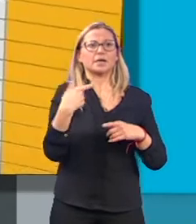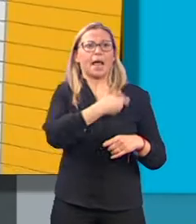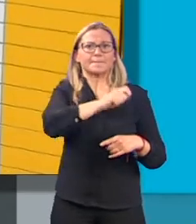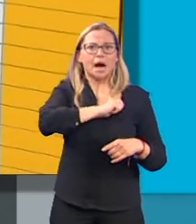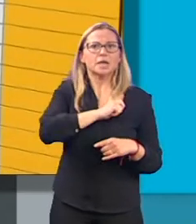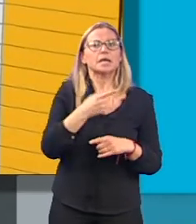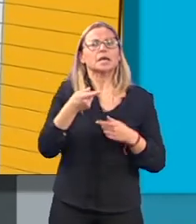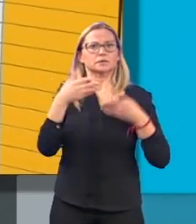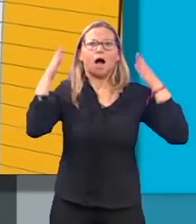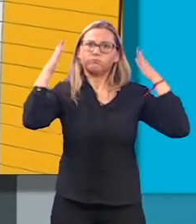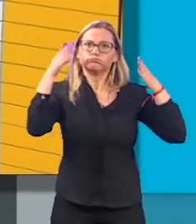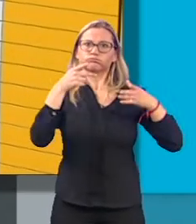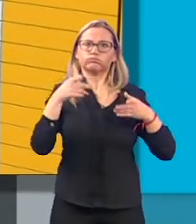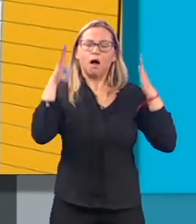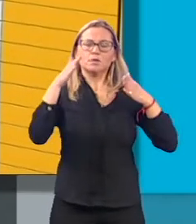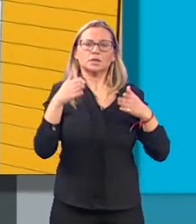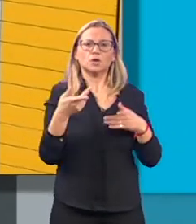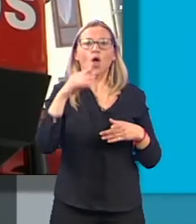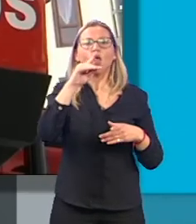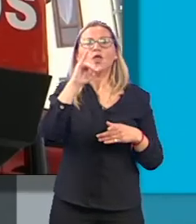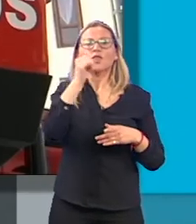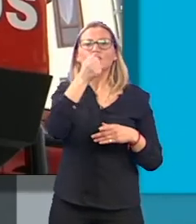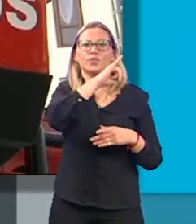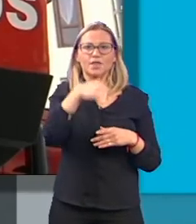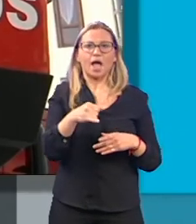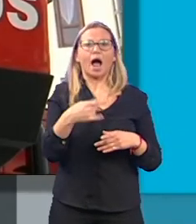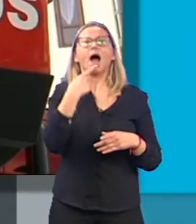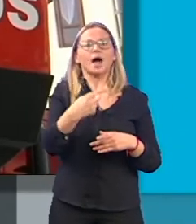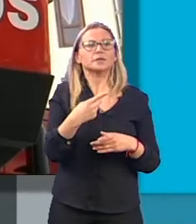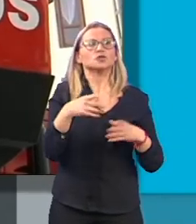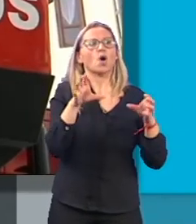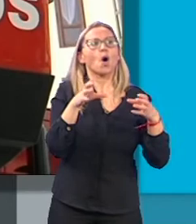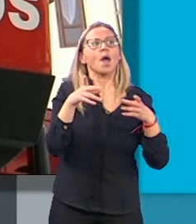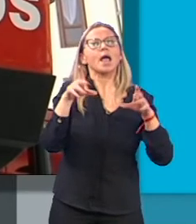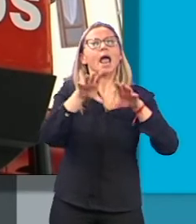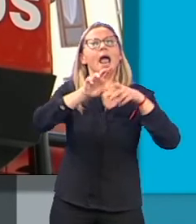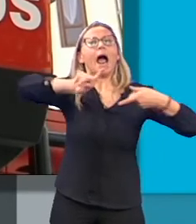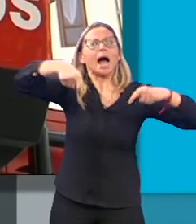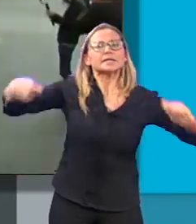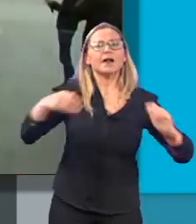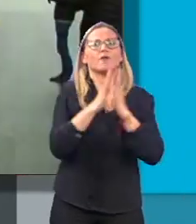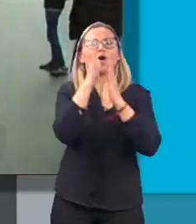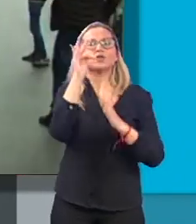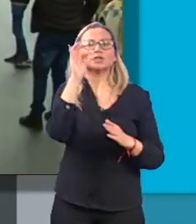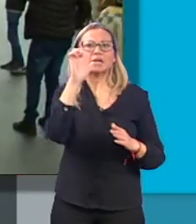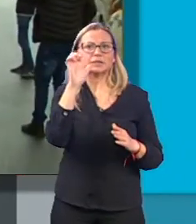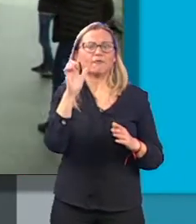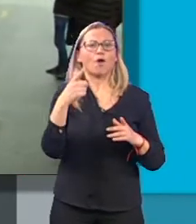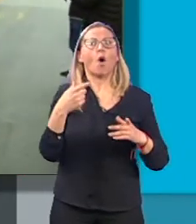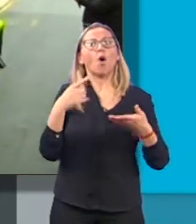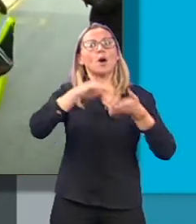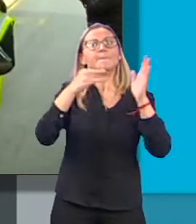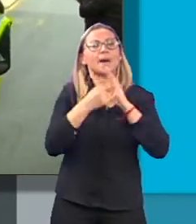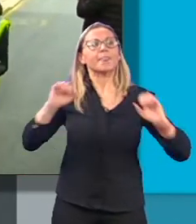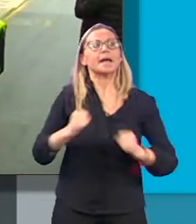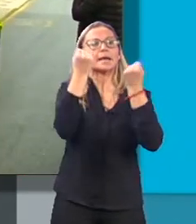Díaz también ha recordado el trabajo realizado por la brigada operativa en municipios como Atarfe y Santa Fe, así como la activación del plan de